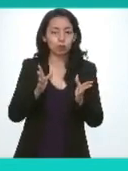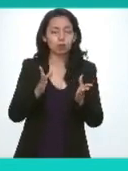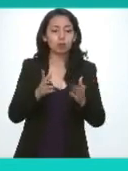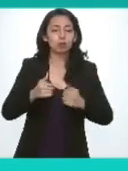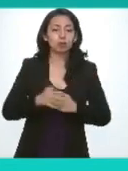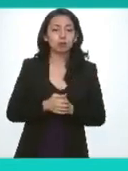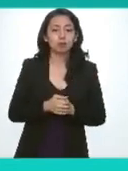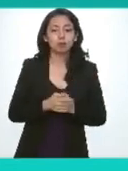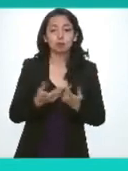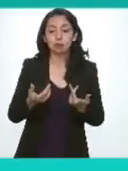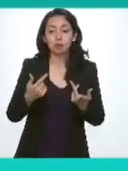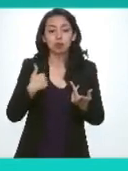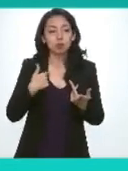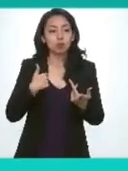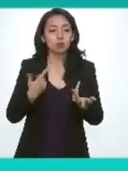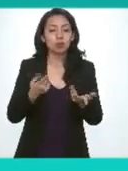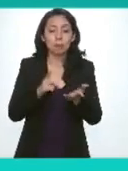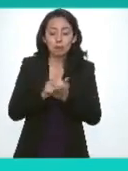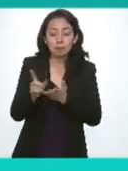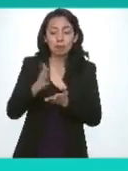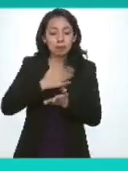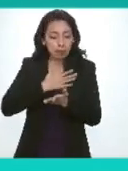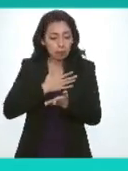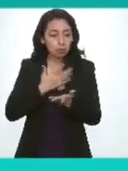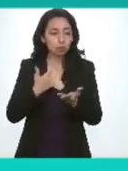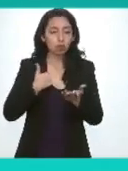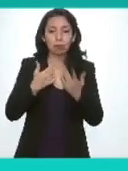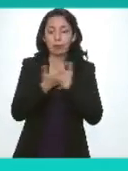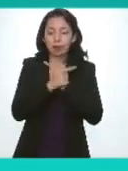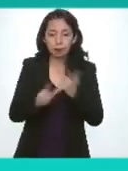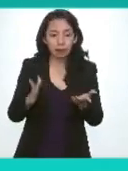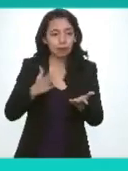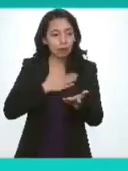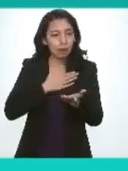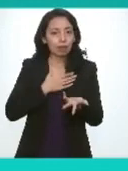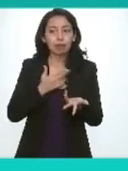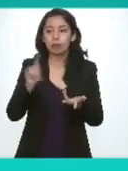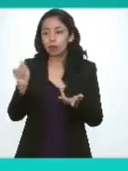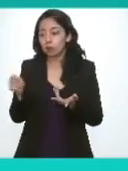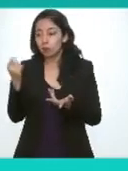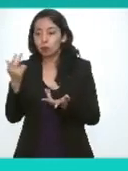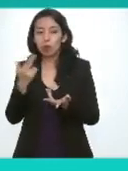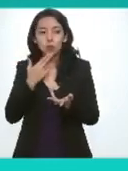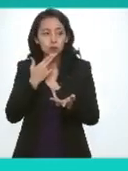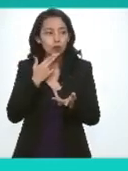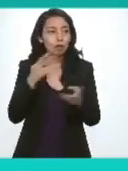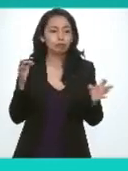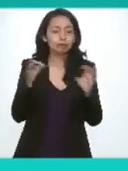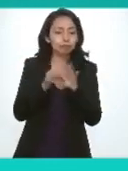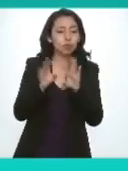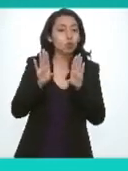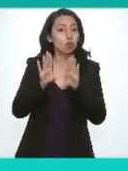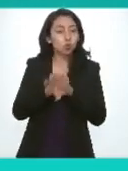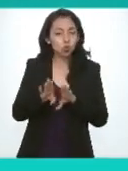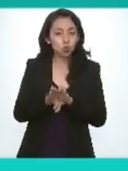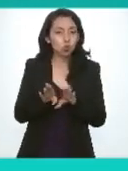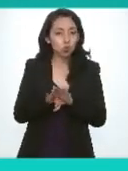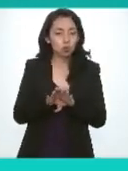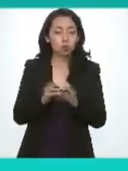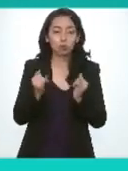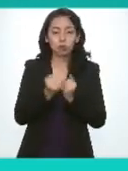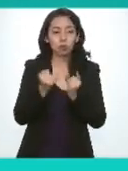impactos en nuestras libertades y derechos de las tecnologías y de todos los diversos